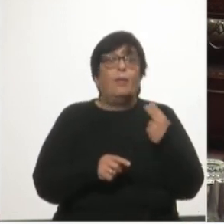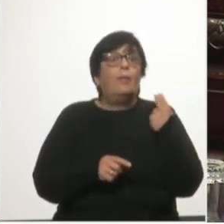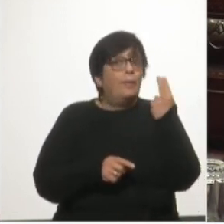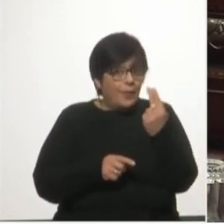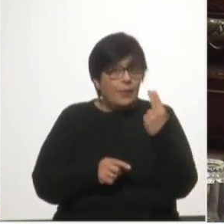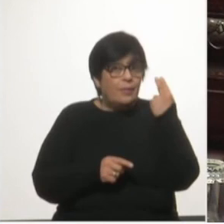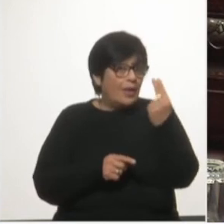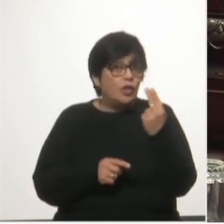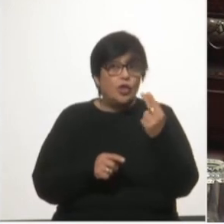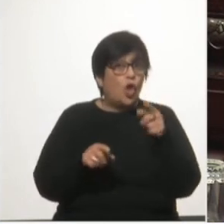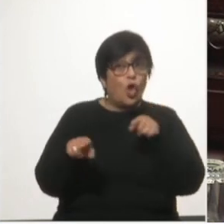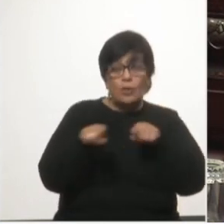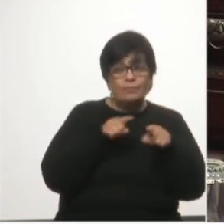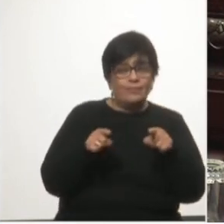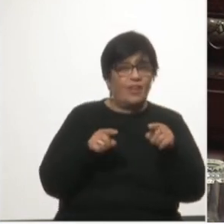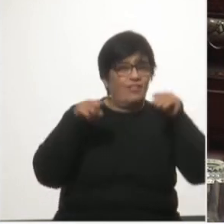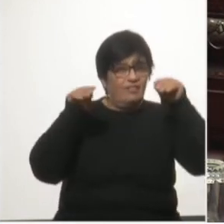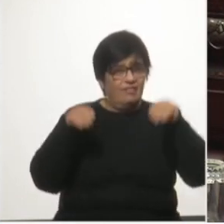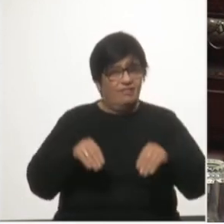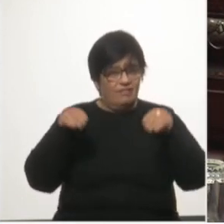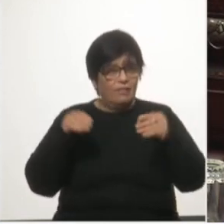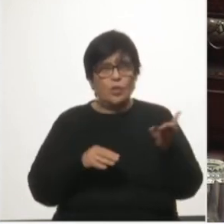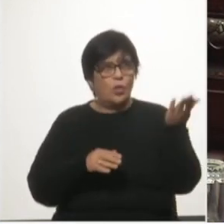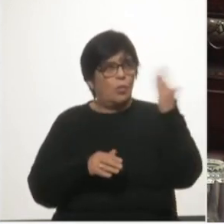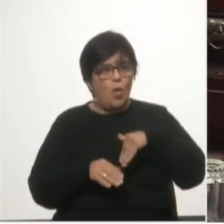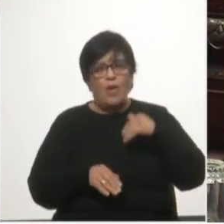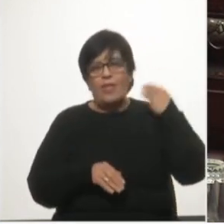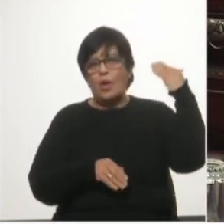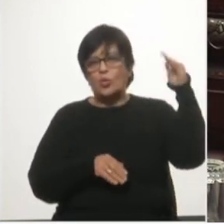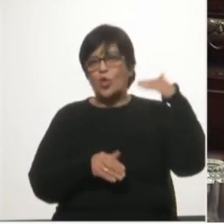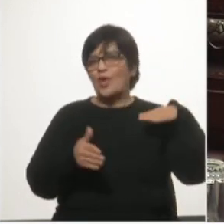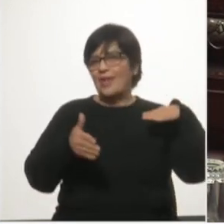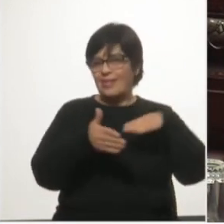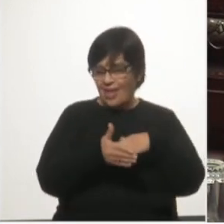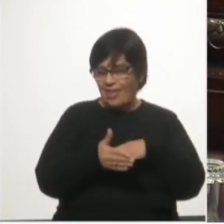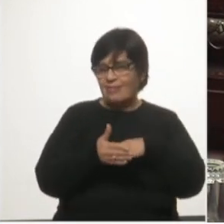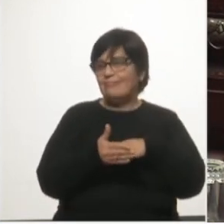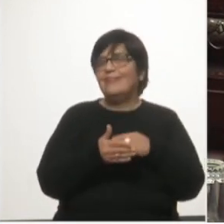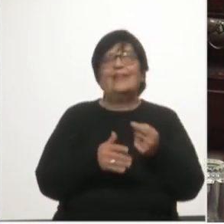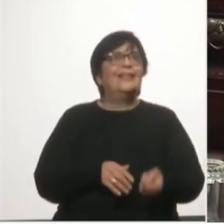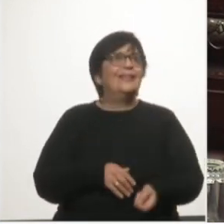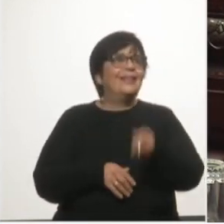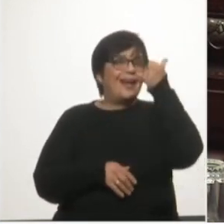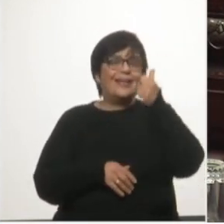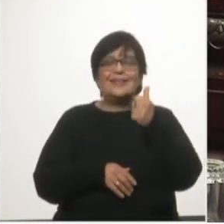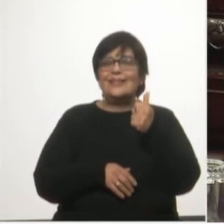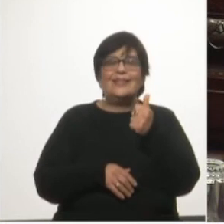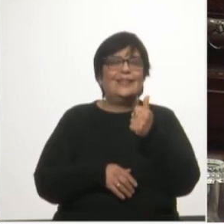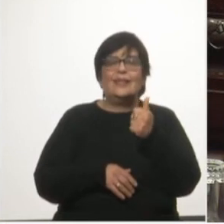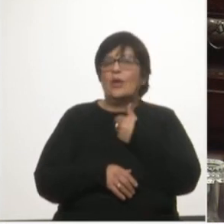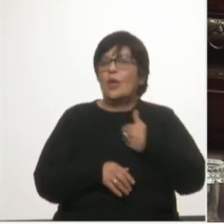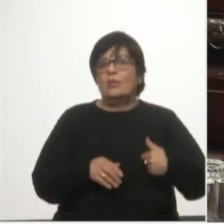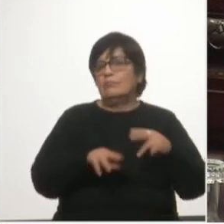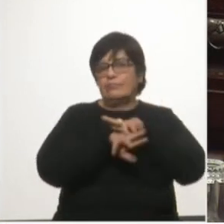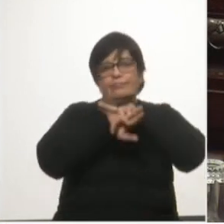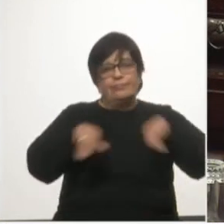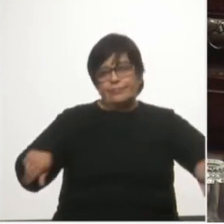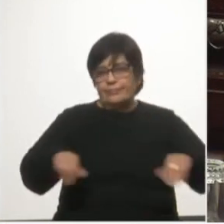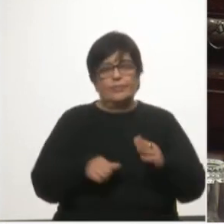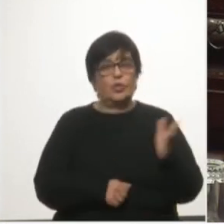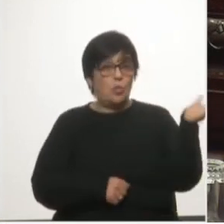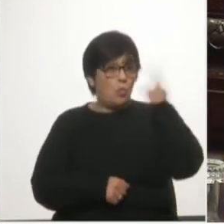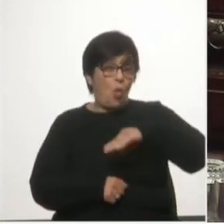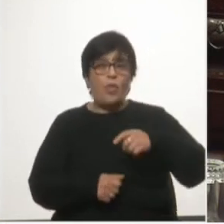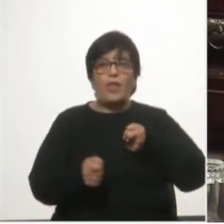regulatorias de la autoridad portuaria se anula prácticamente la capacidad del estado de poder